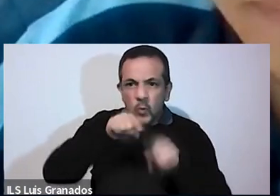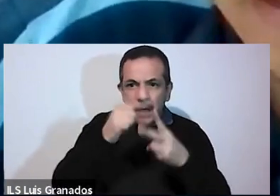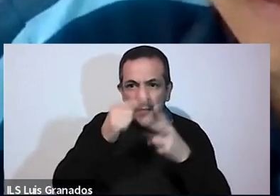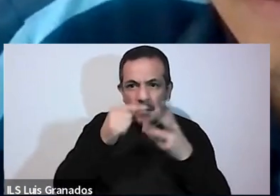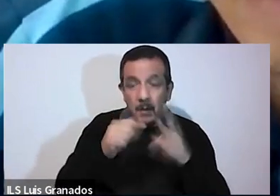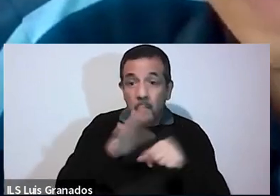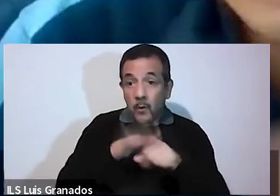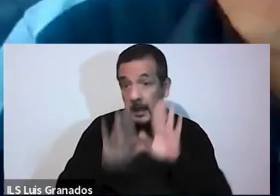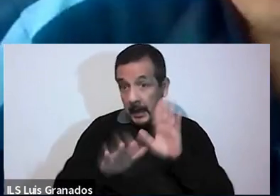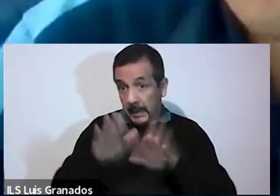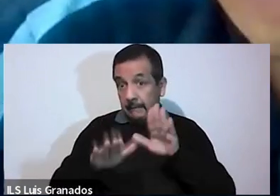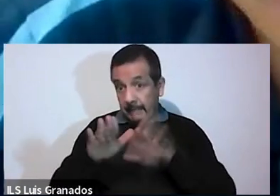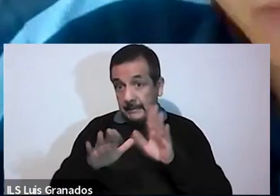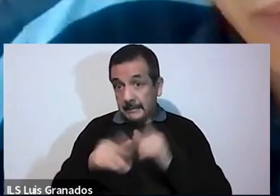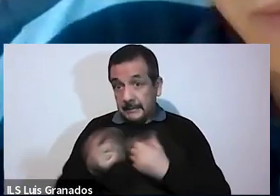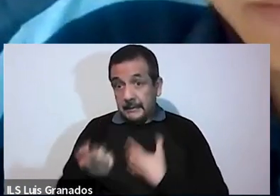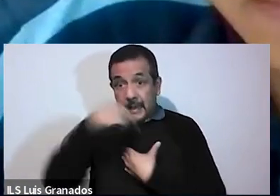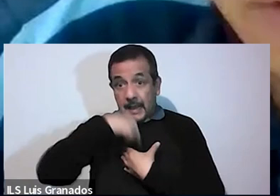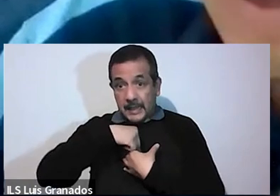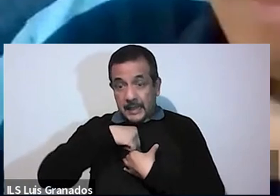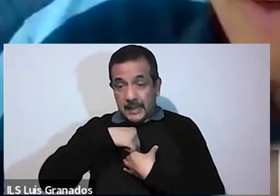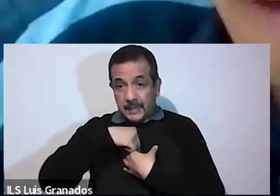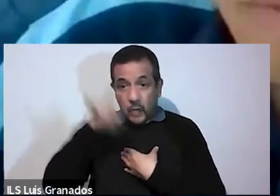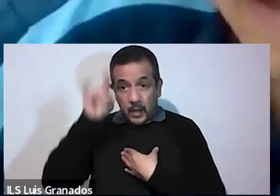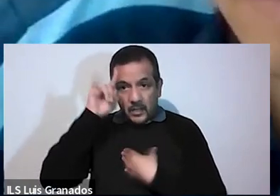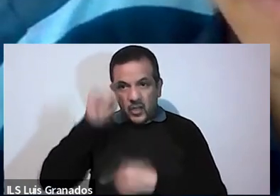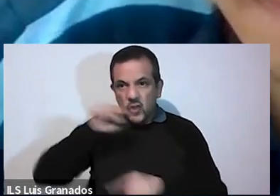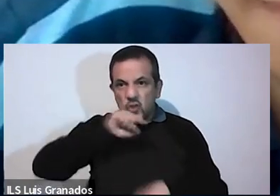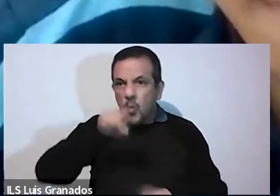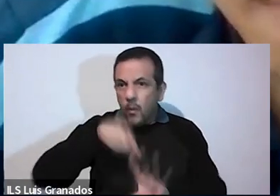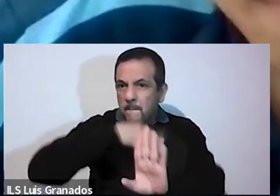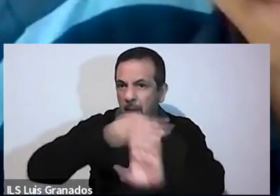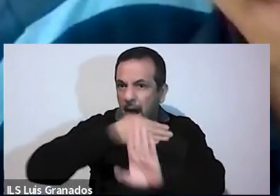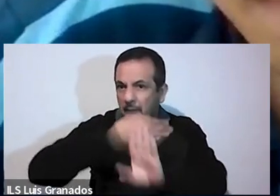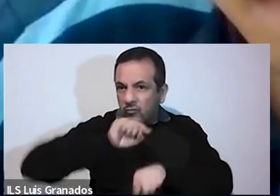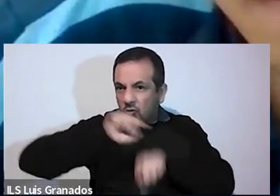espíritu, celebra el regreso de su hijo con el mejor de los banquetes.